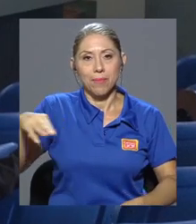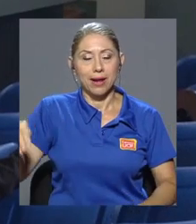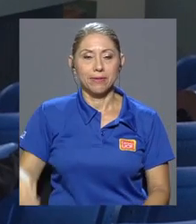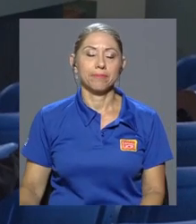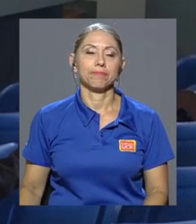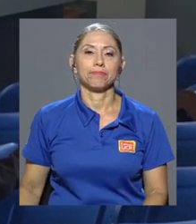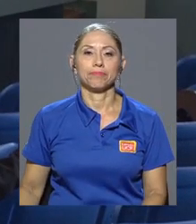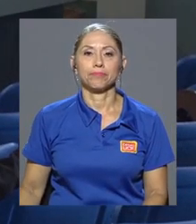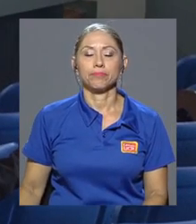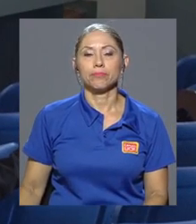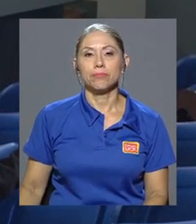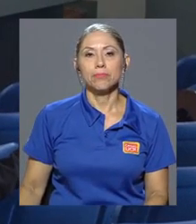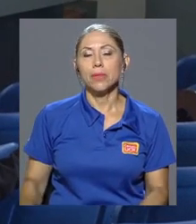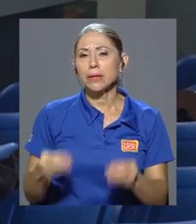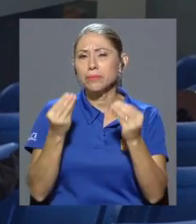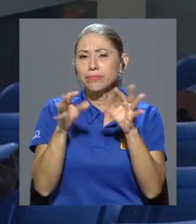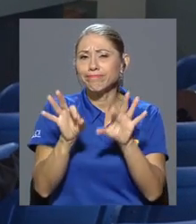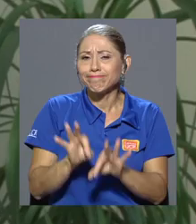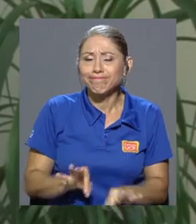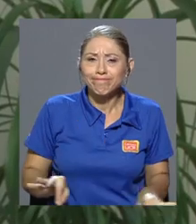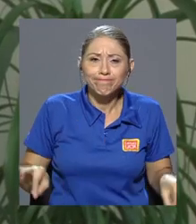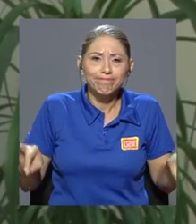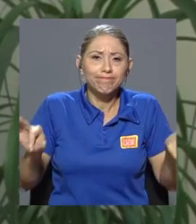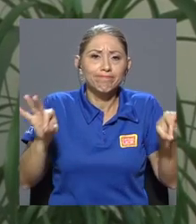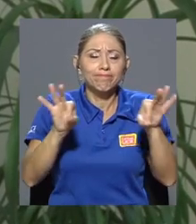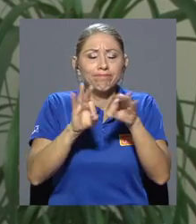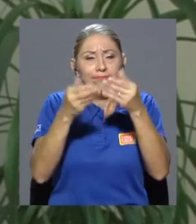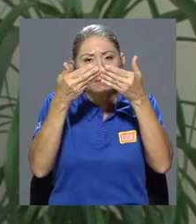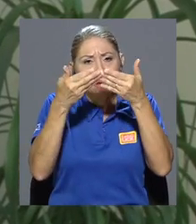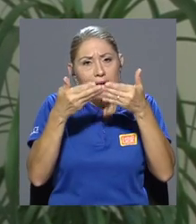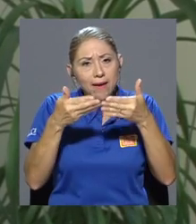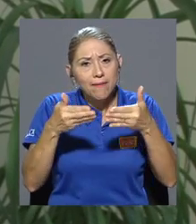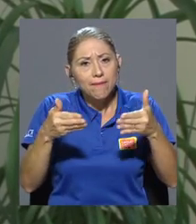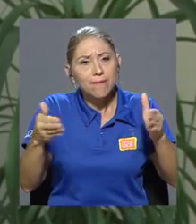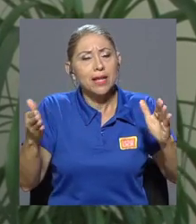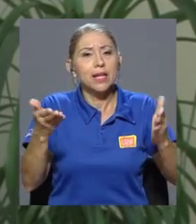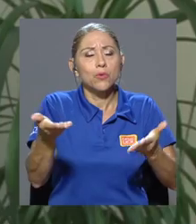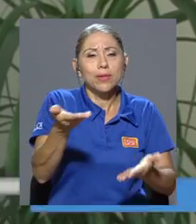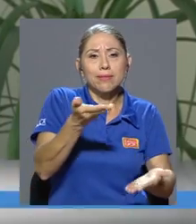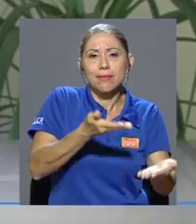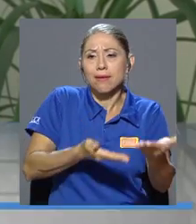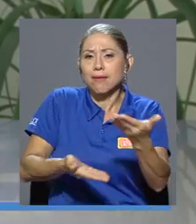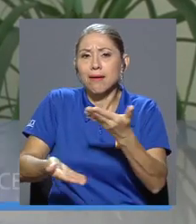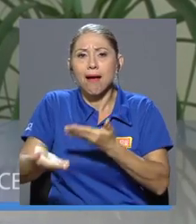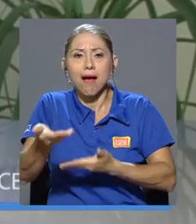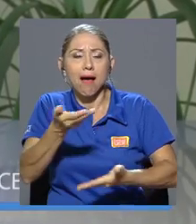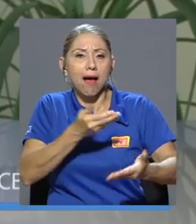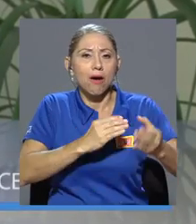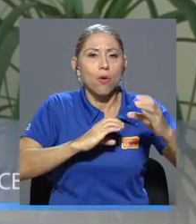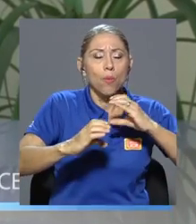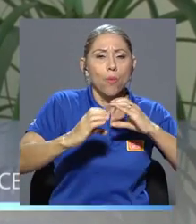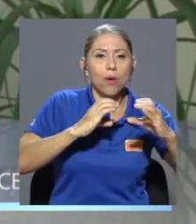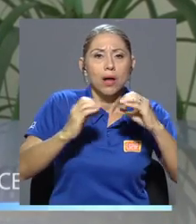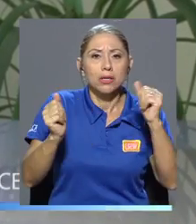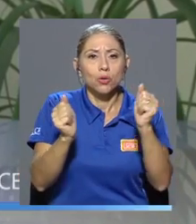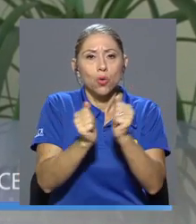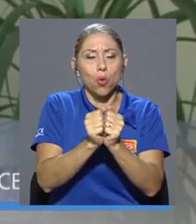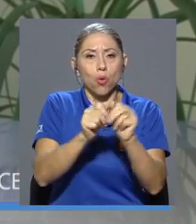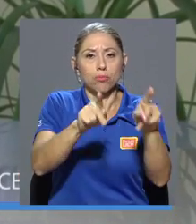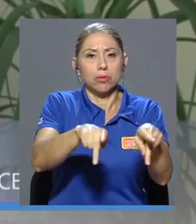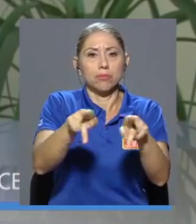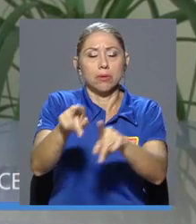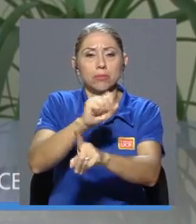Pero muy importante abrir una ventana de comunicación e intercambio con la sociedad. Ese es el